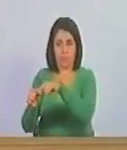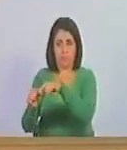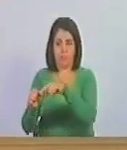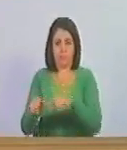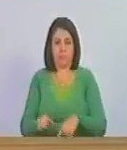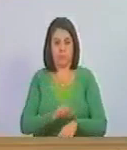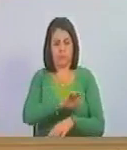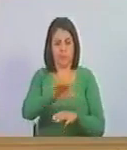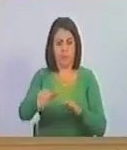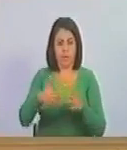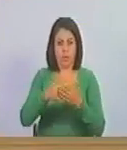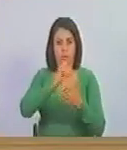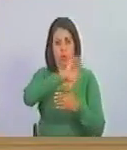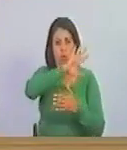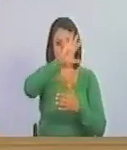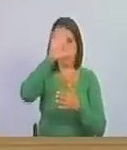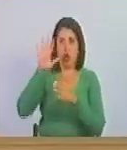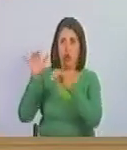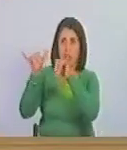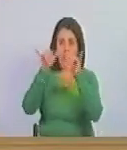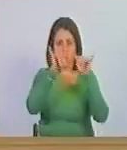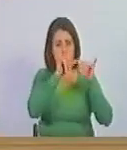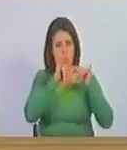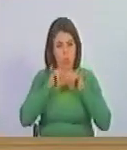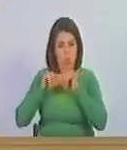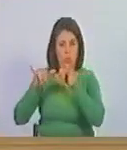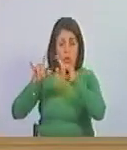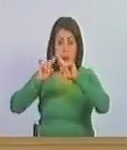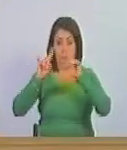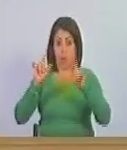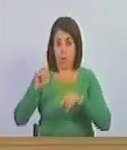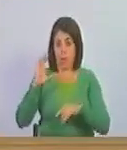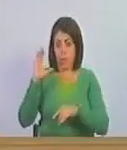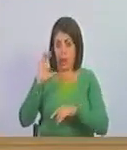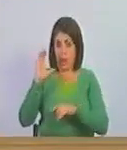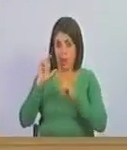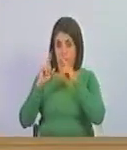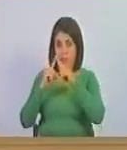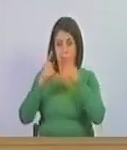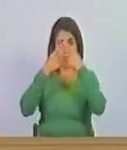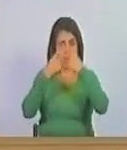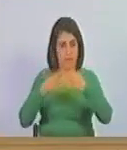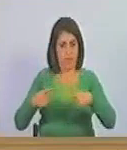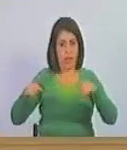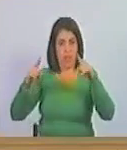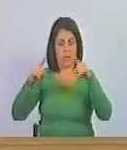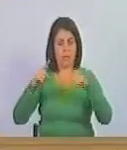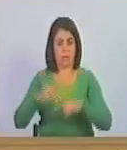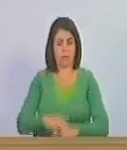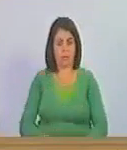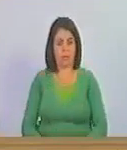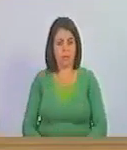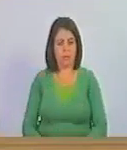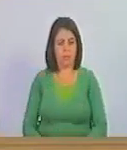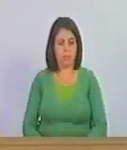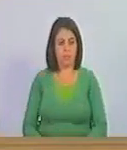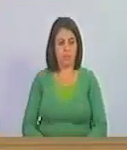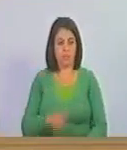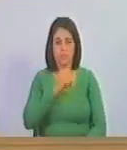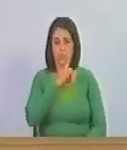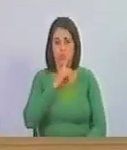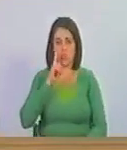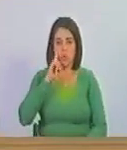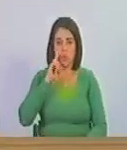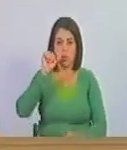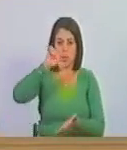todos los cielos son iguales pero el de Caracas es distinto el nombre de nuestra capital